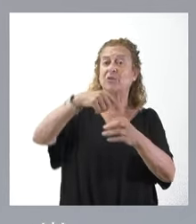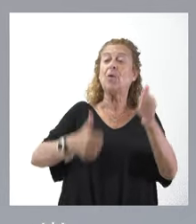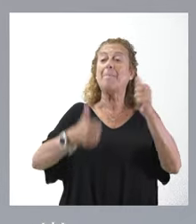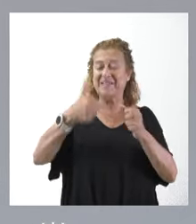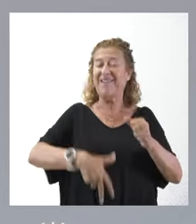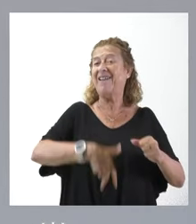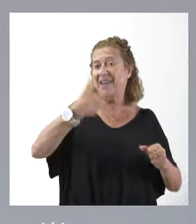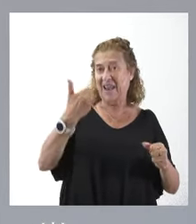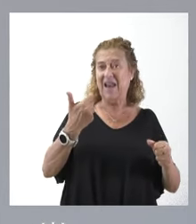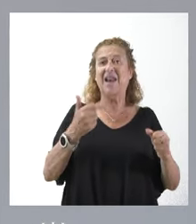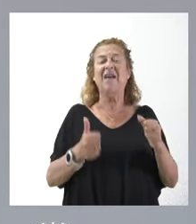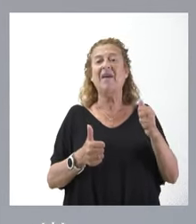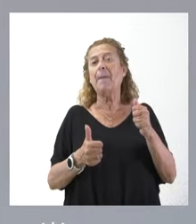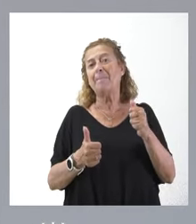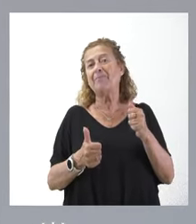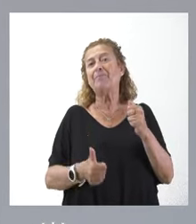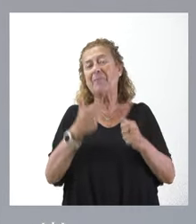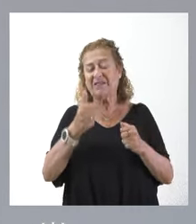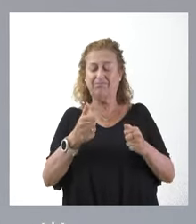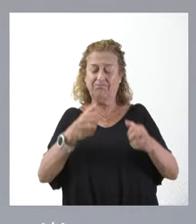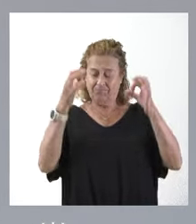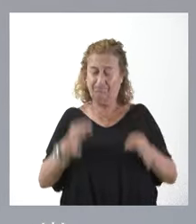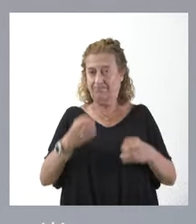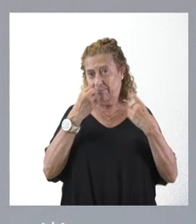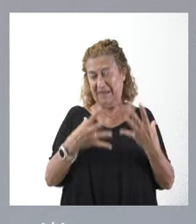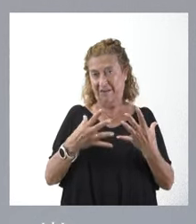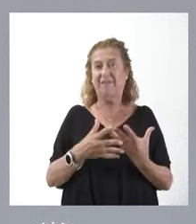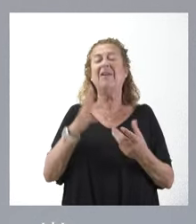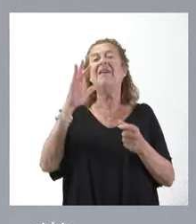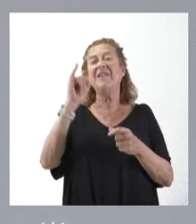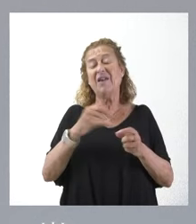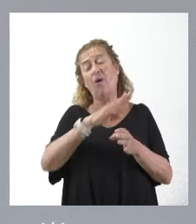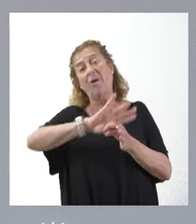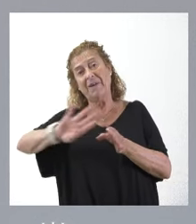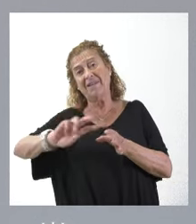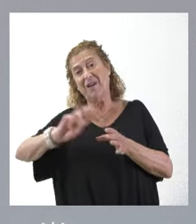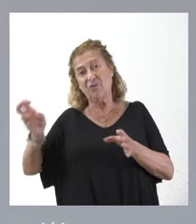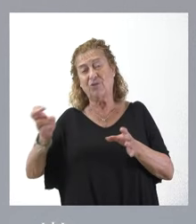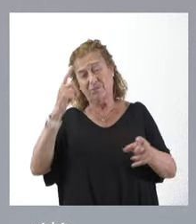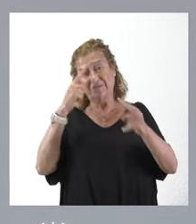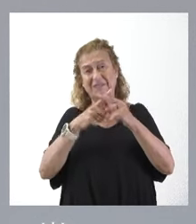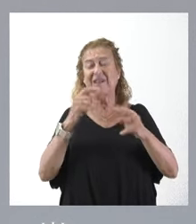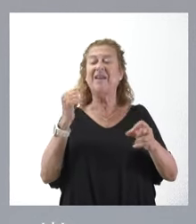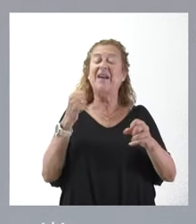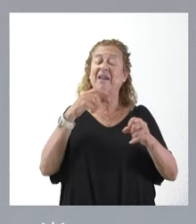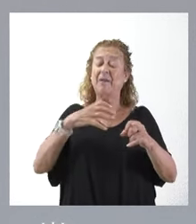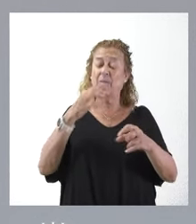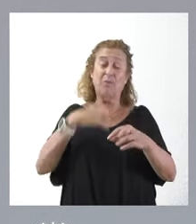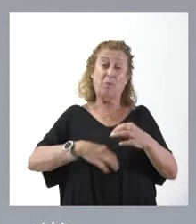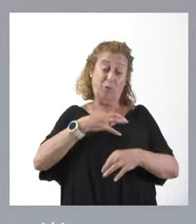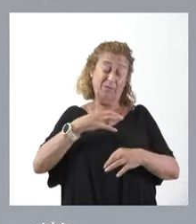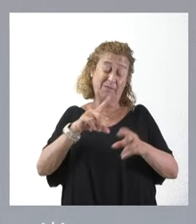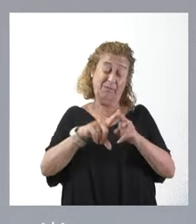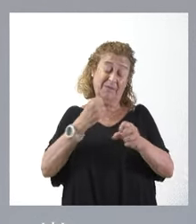general o más objetiva. Y, por otro lado, respecto a los puestos de libre designación, que es otra